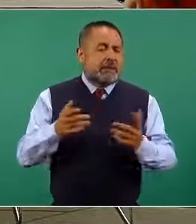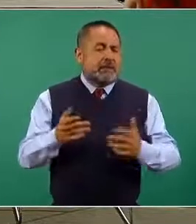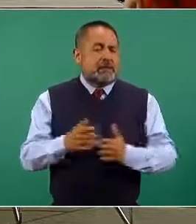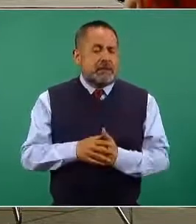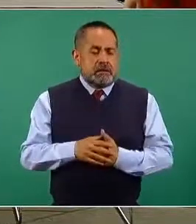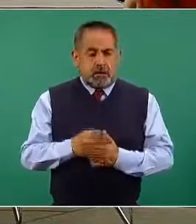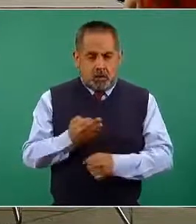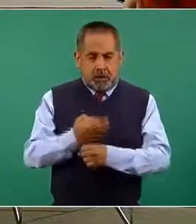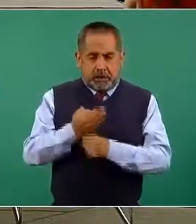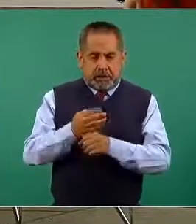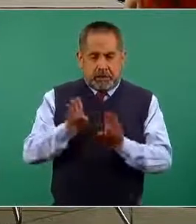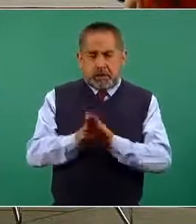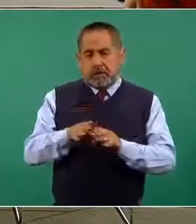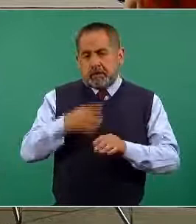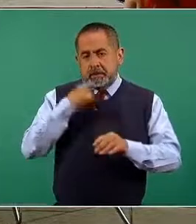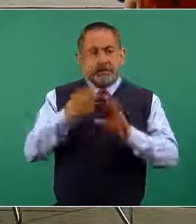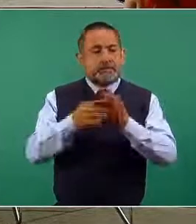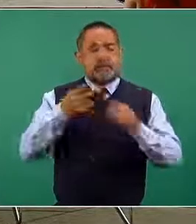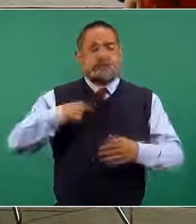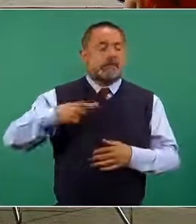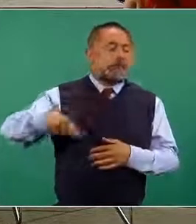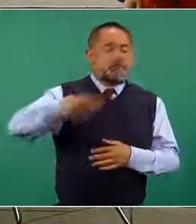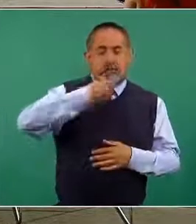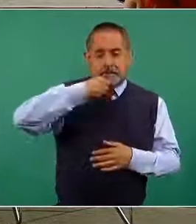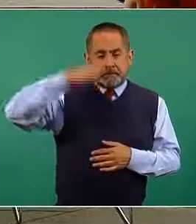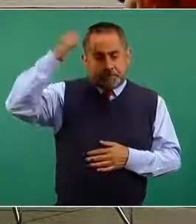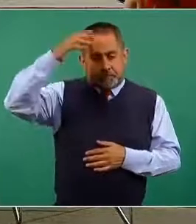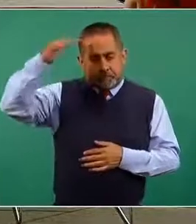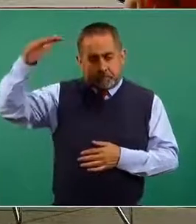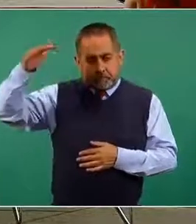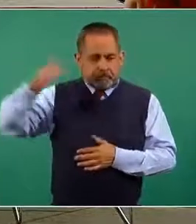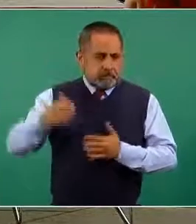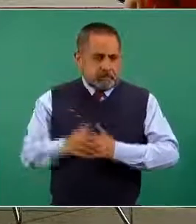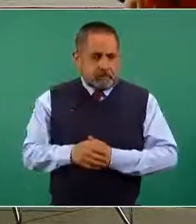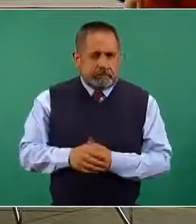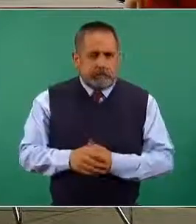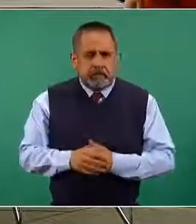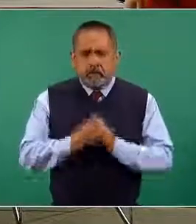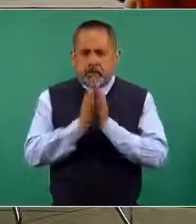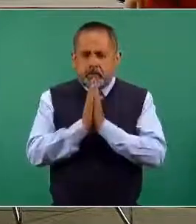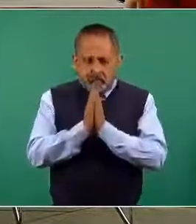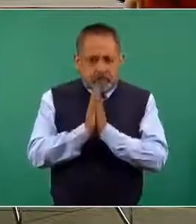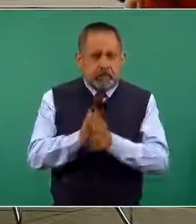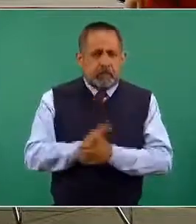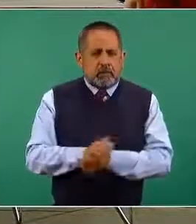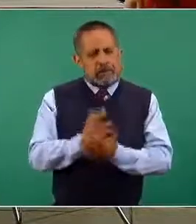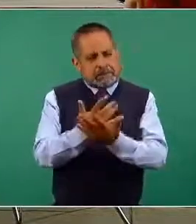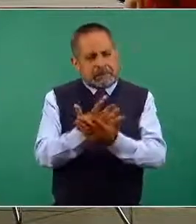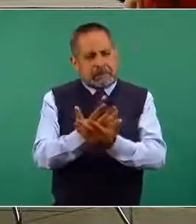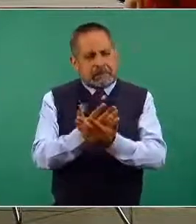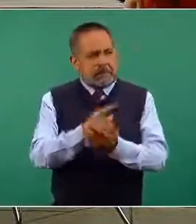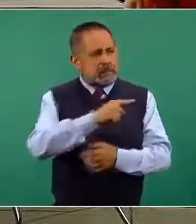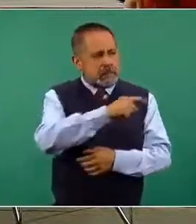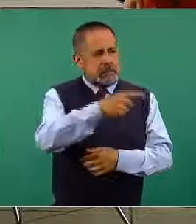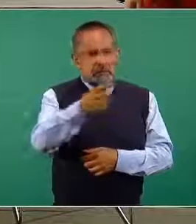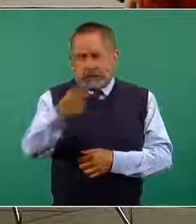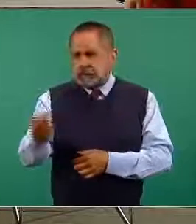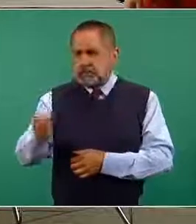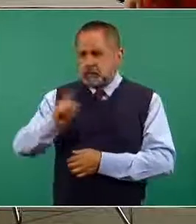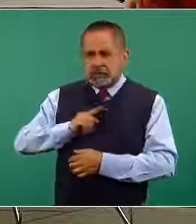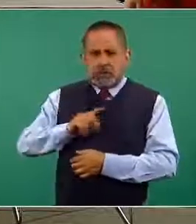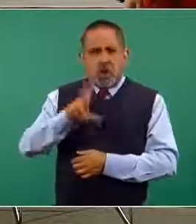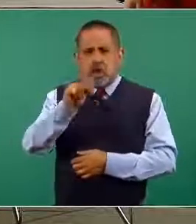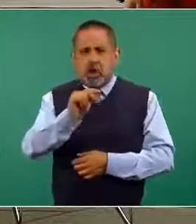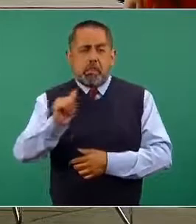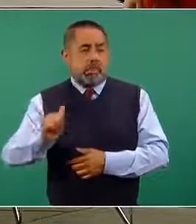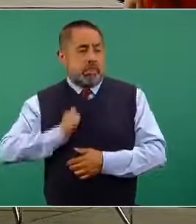en este momento que les toca a las personas adultas mayores. Y por favor, lo que dice de espera tu turno es, hay que esperar al lugar.